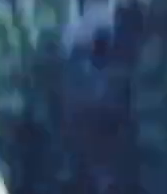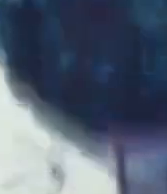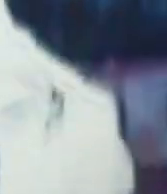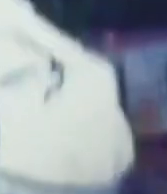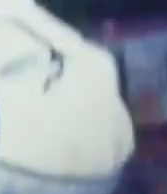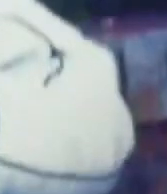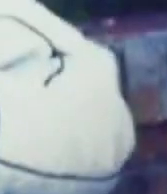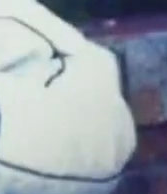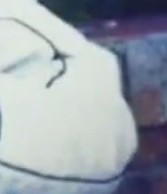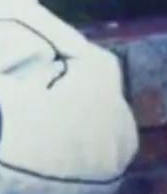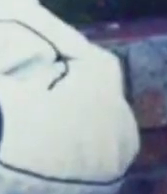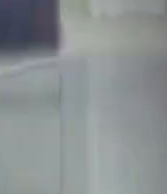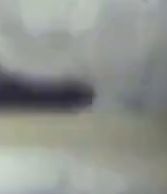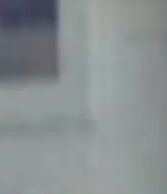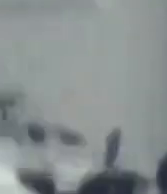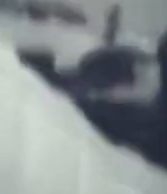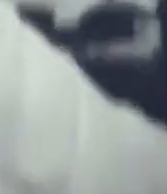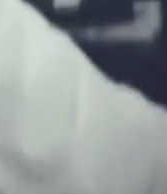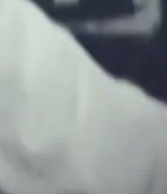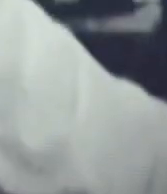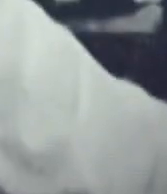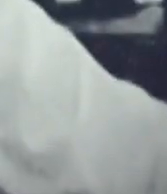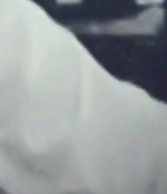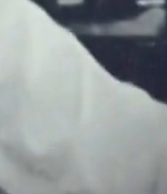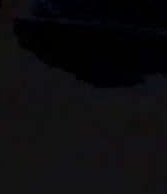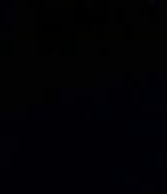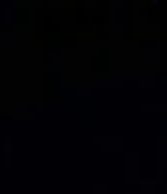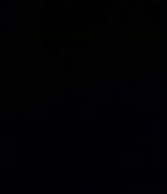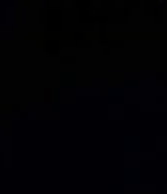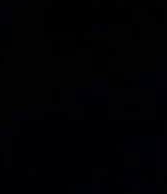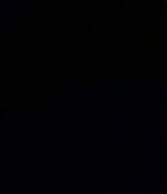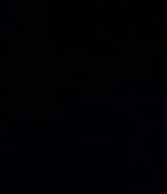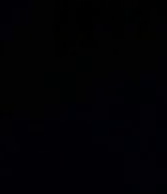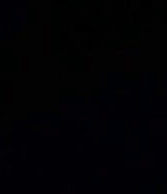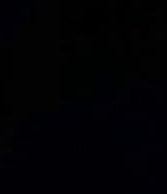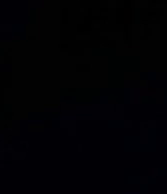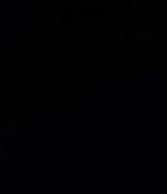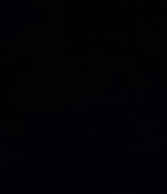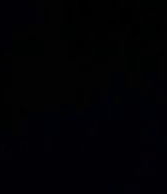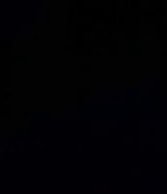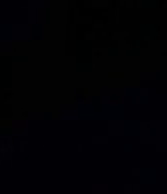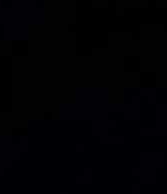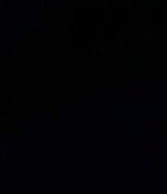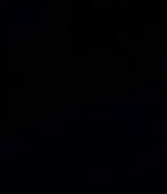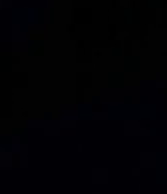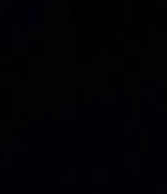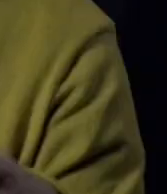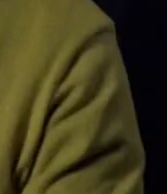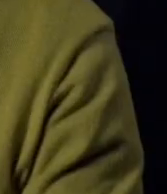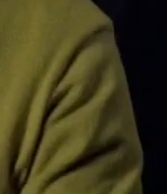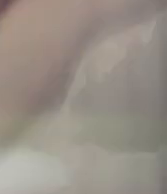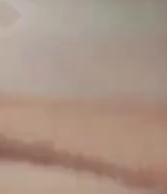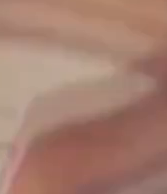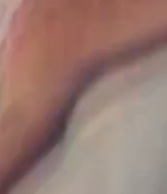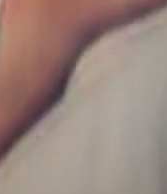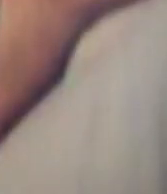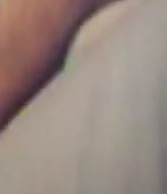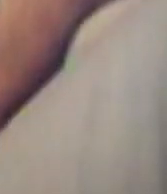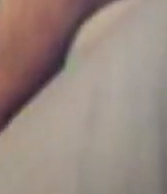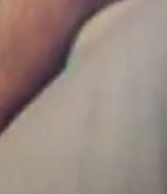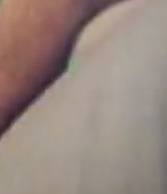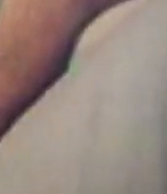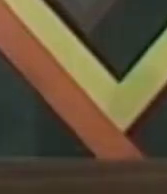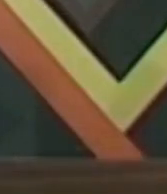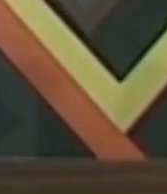El amor que sintió por Lourdes Y su hijo Sufrió altibajos La música ha sido El verdadero amor de Camilo Por encima Del